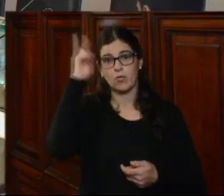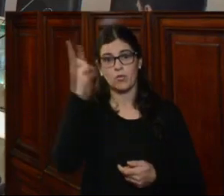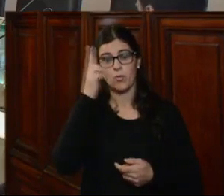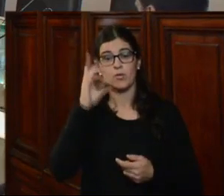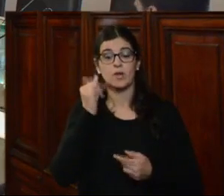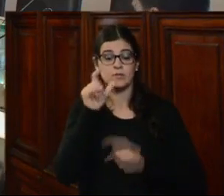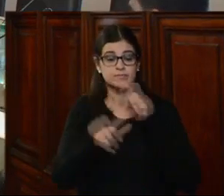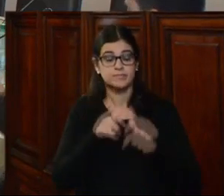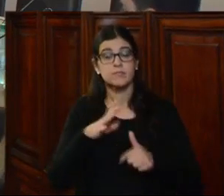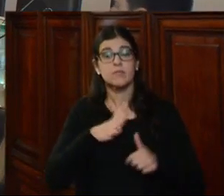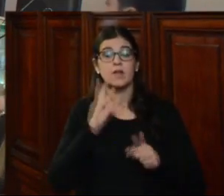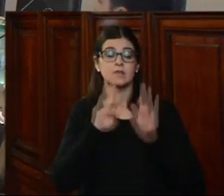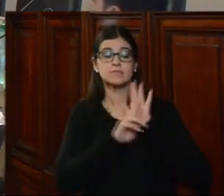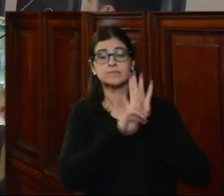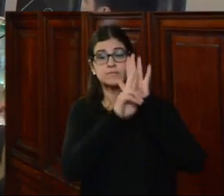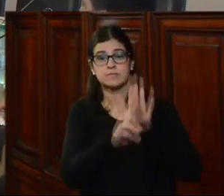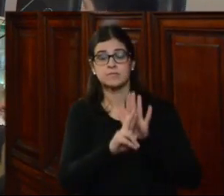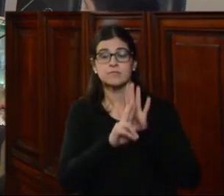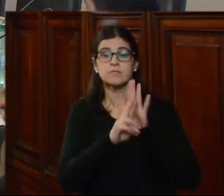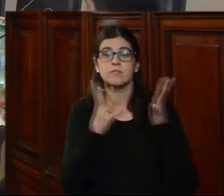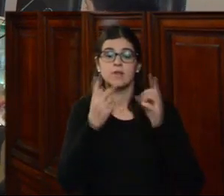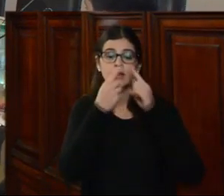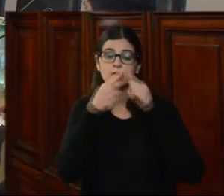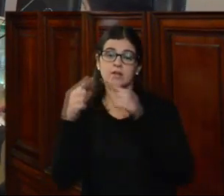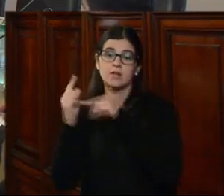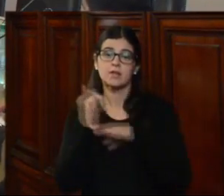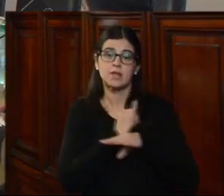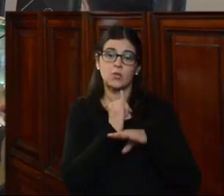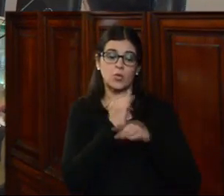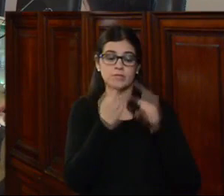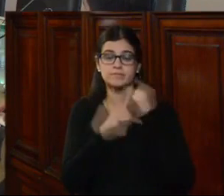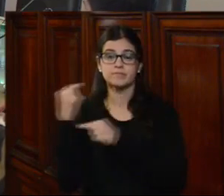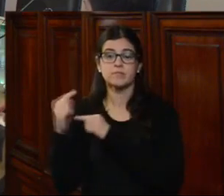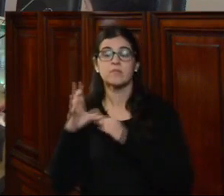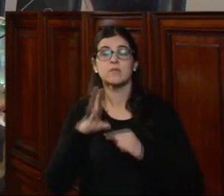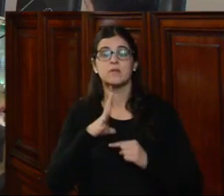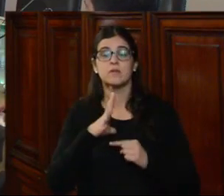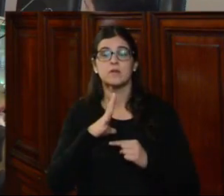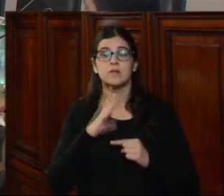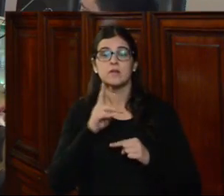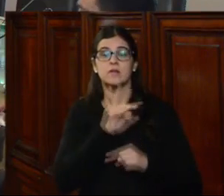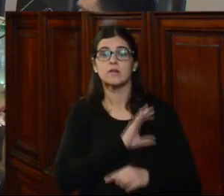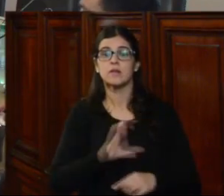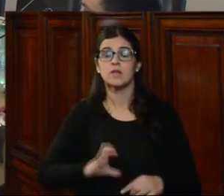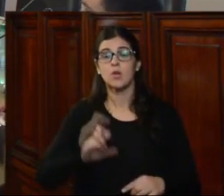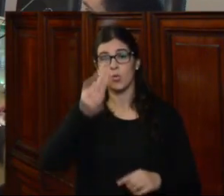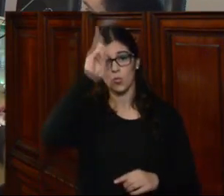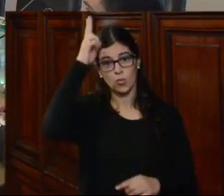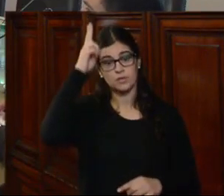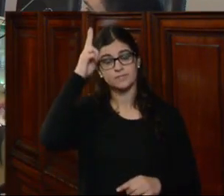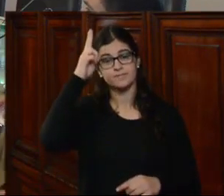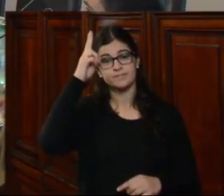Nos acompaña la representación de dicha institución y del Estado del Uruguay.